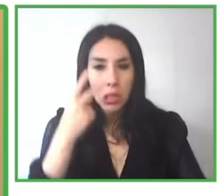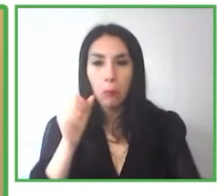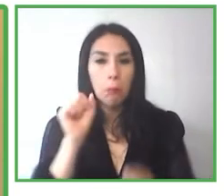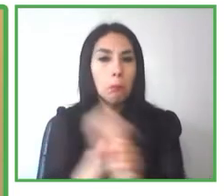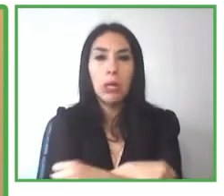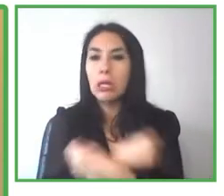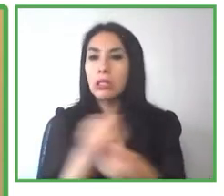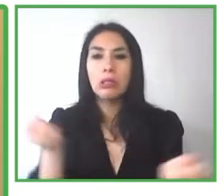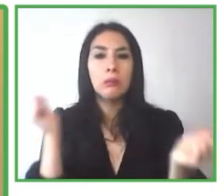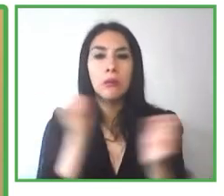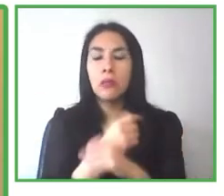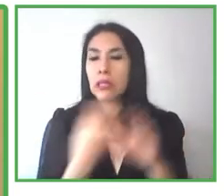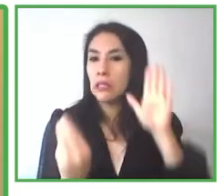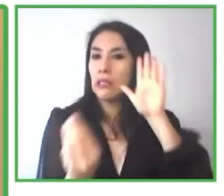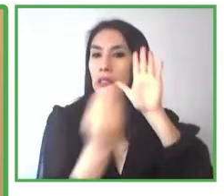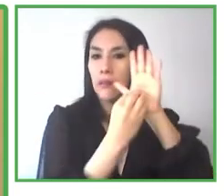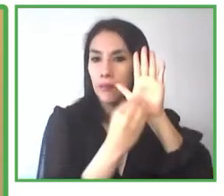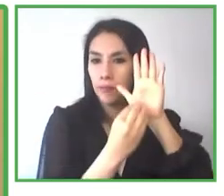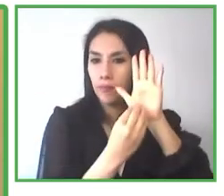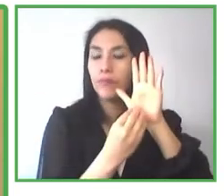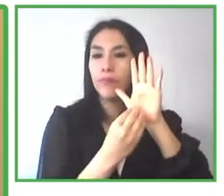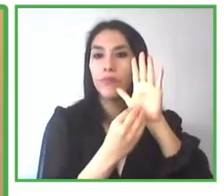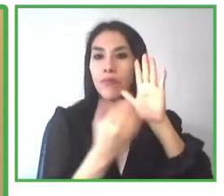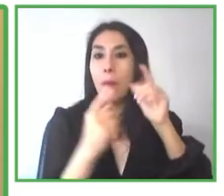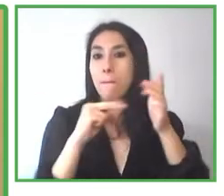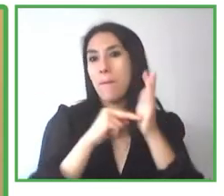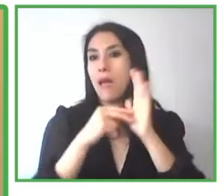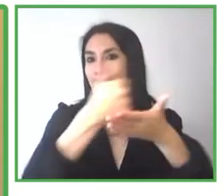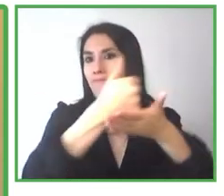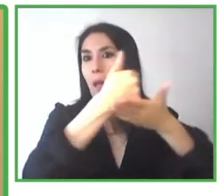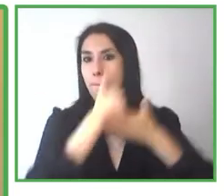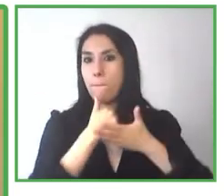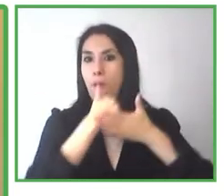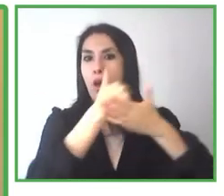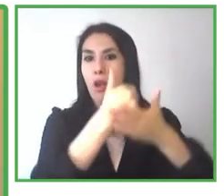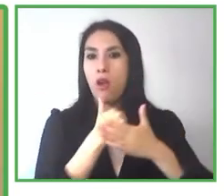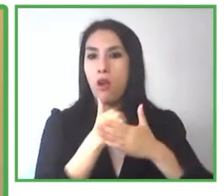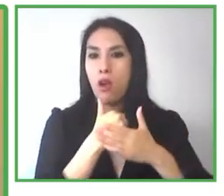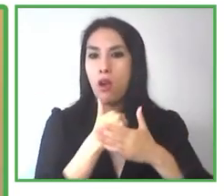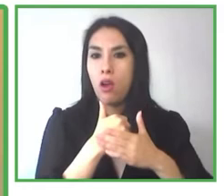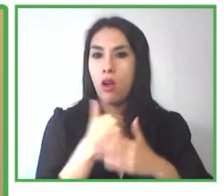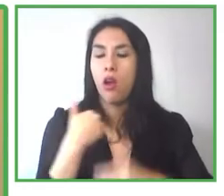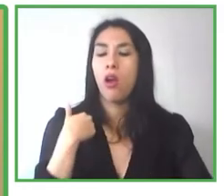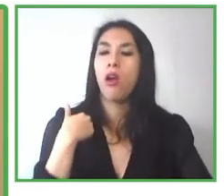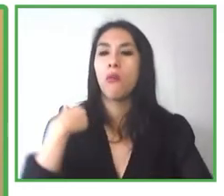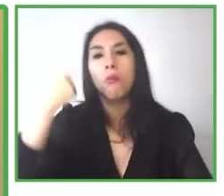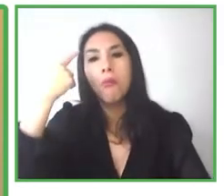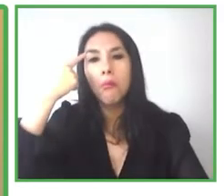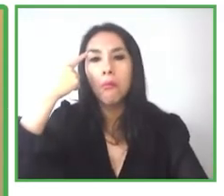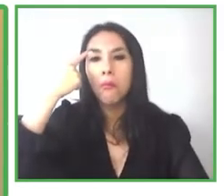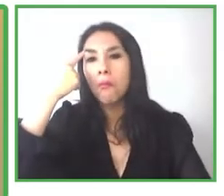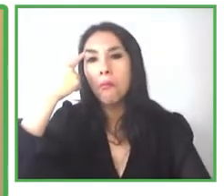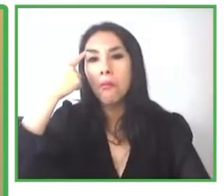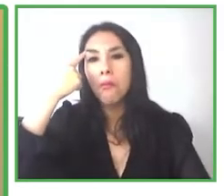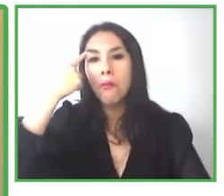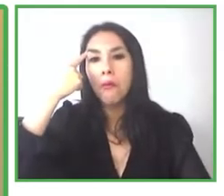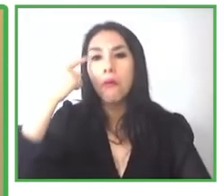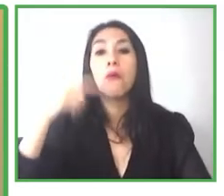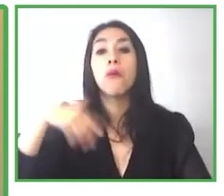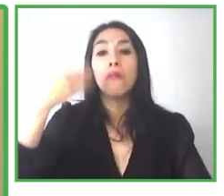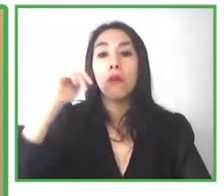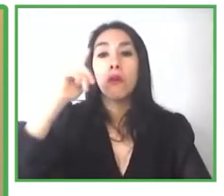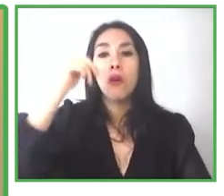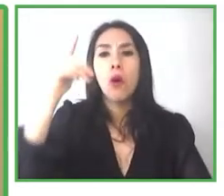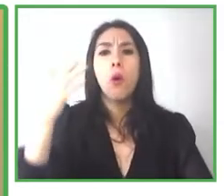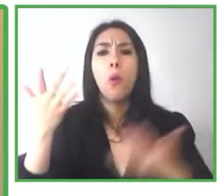quería tener un amigo o alguien sentado en mi hombro susurrándome al oído